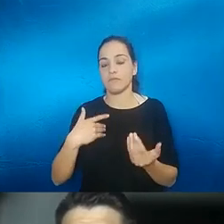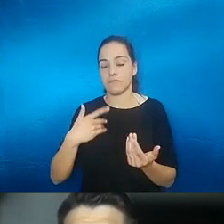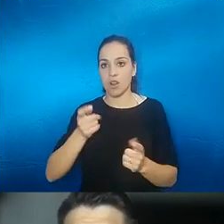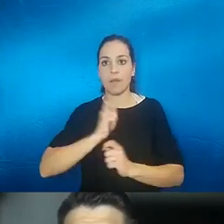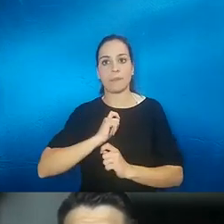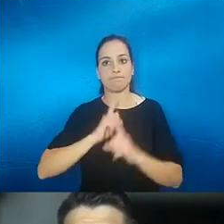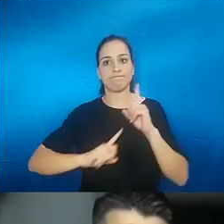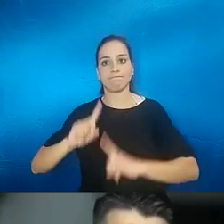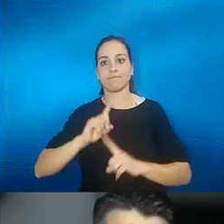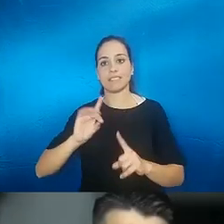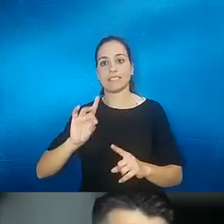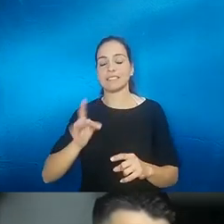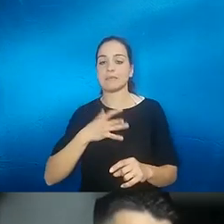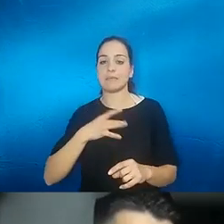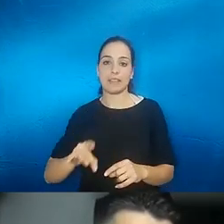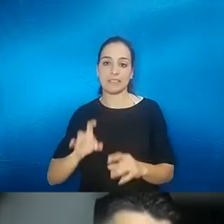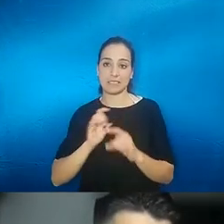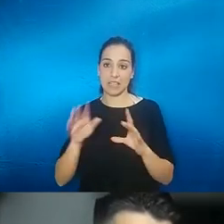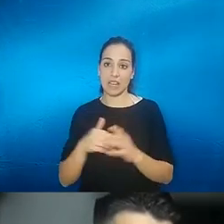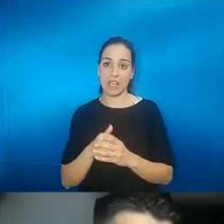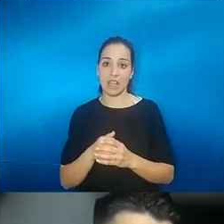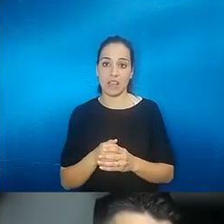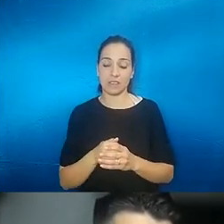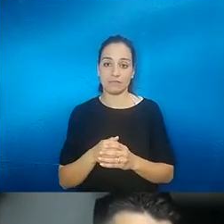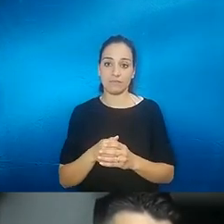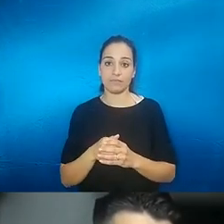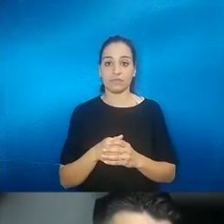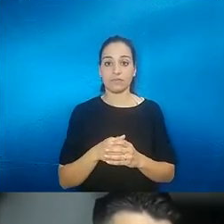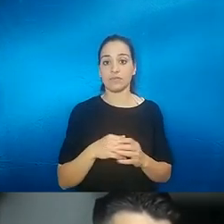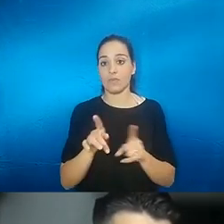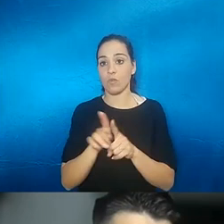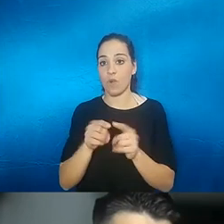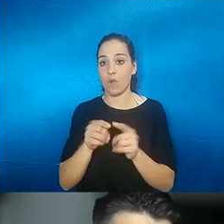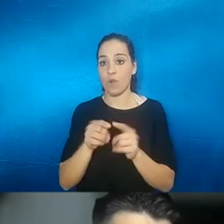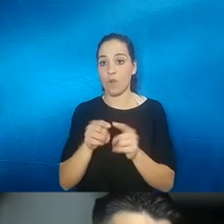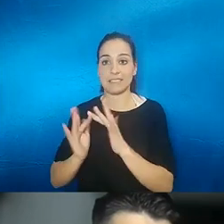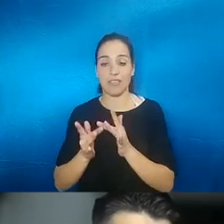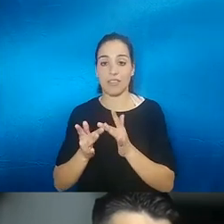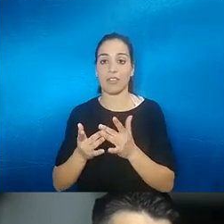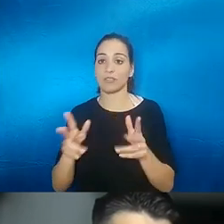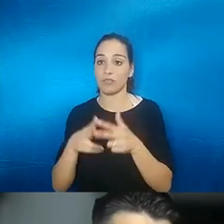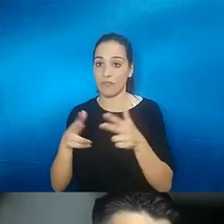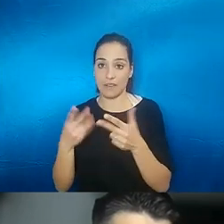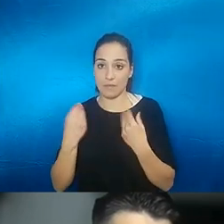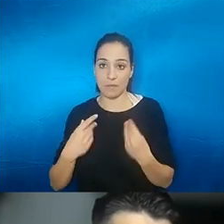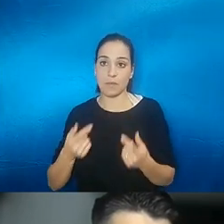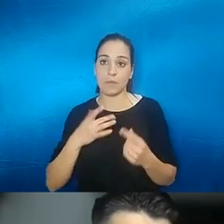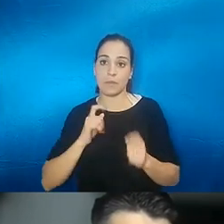y una una pérdida importante a este nivel también así como en otras relaciones sociales sí sí